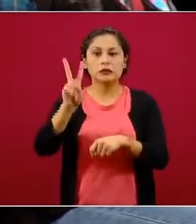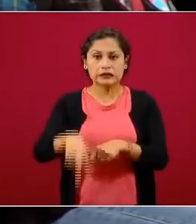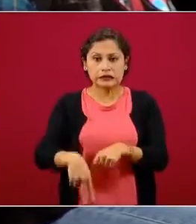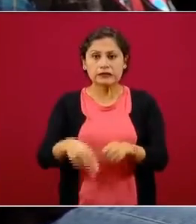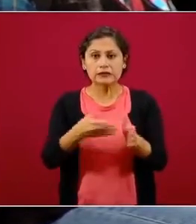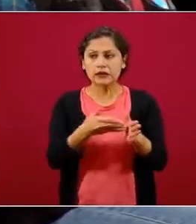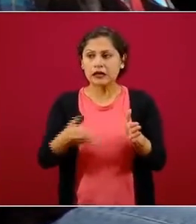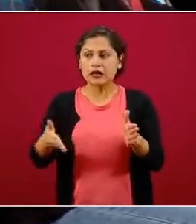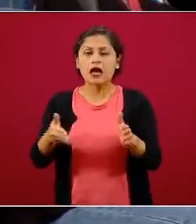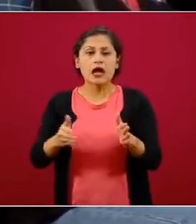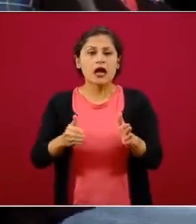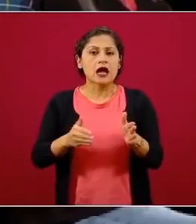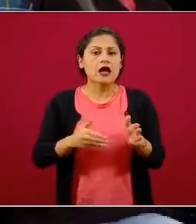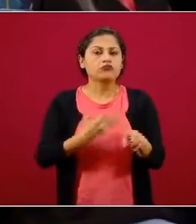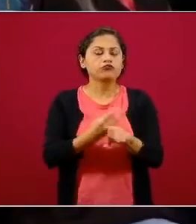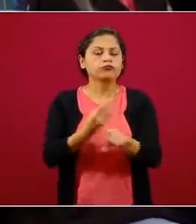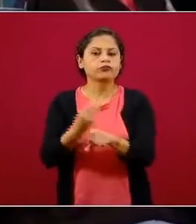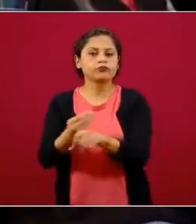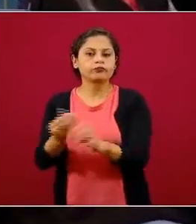tomado todas esas medidas.